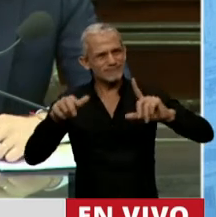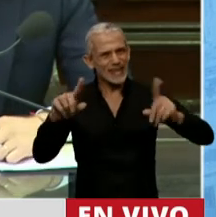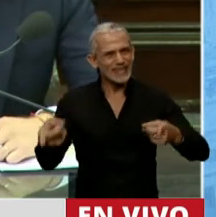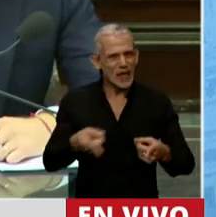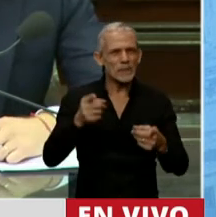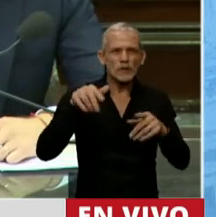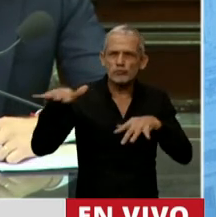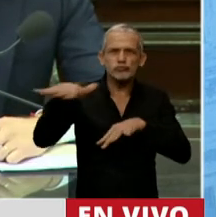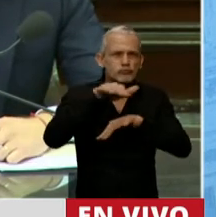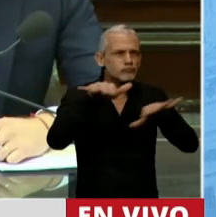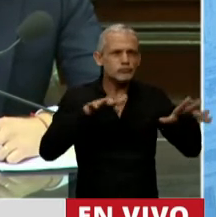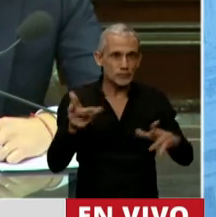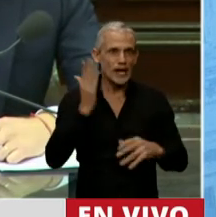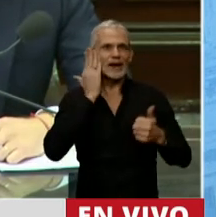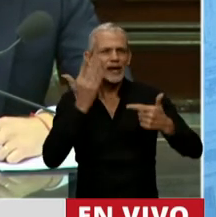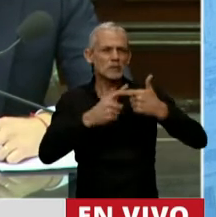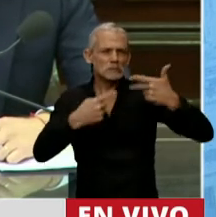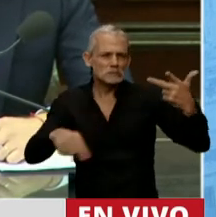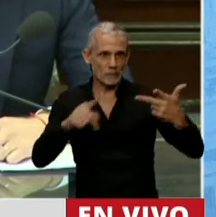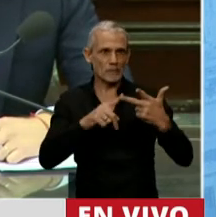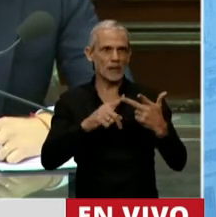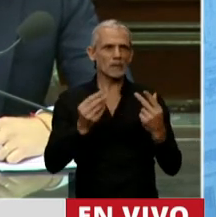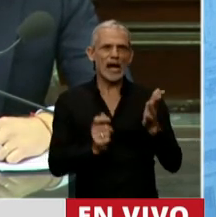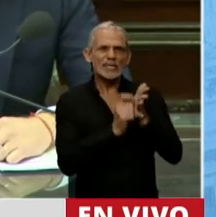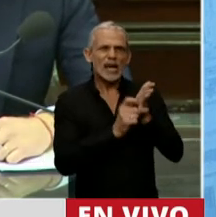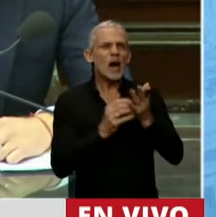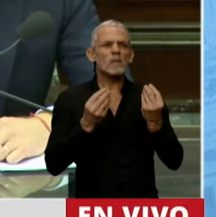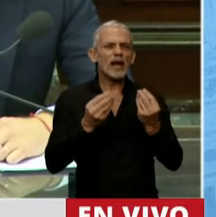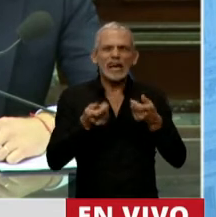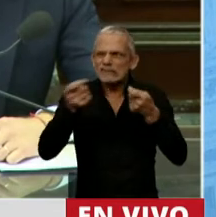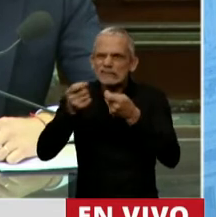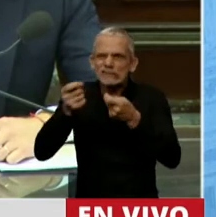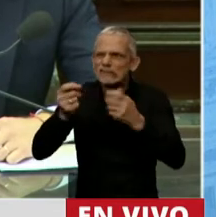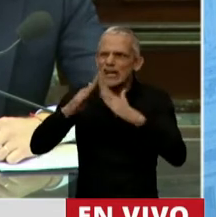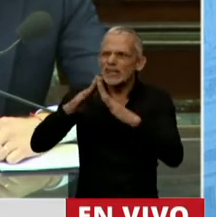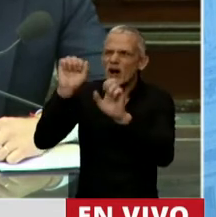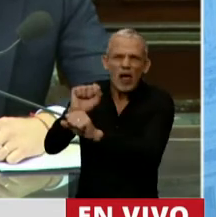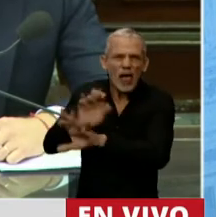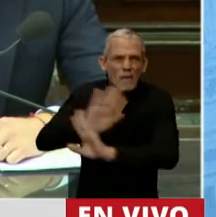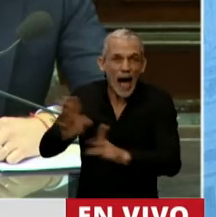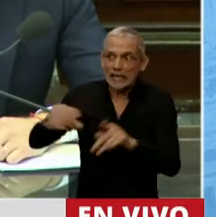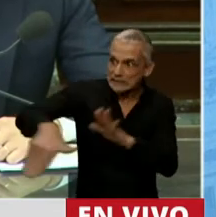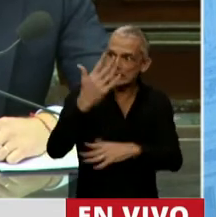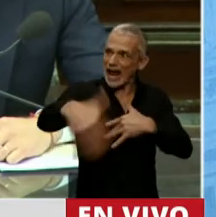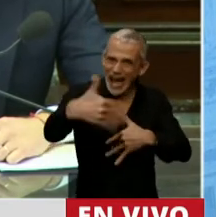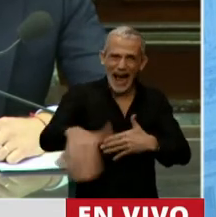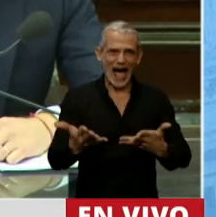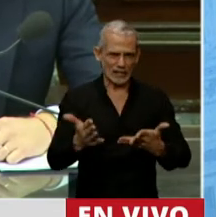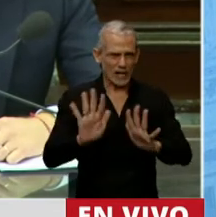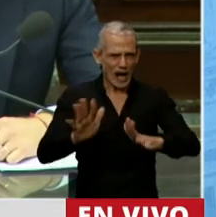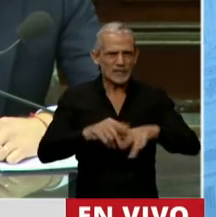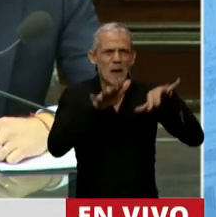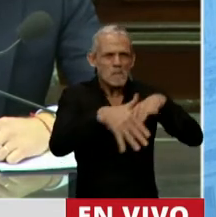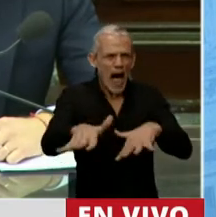redes sociales para instigar a dejar la cuarentena, para instigar a salir a las calles, para instigar a